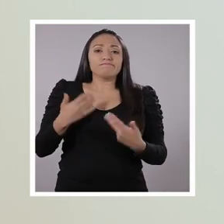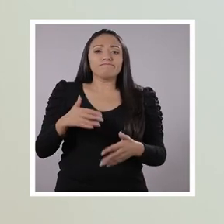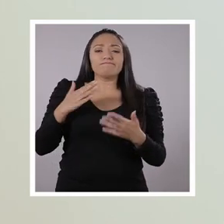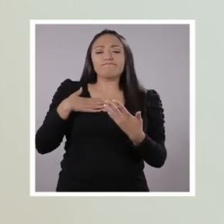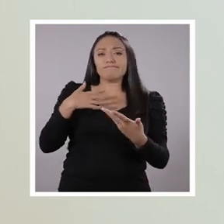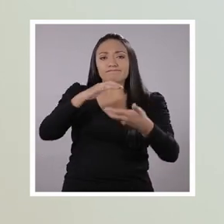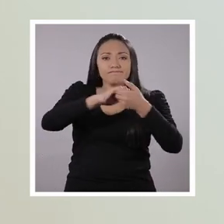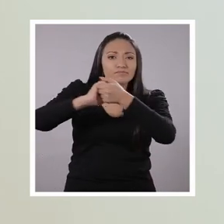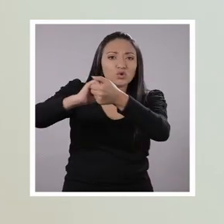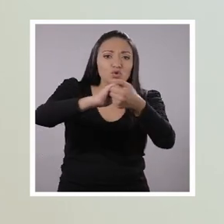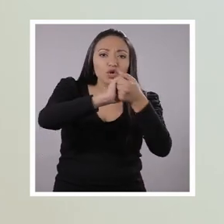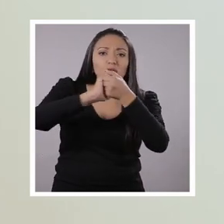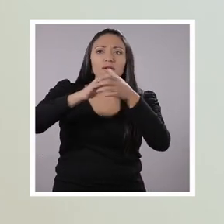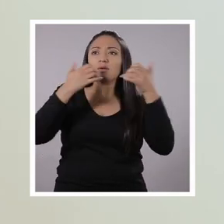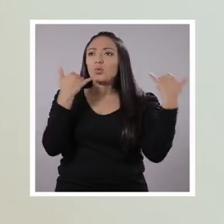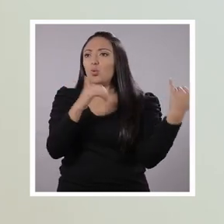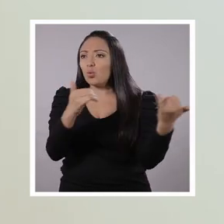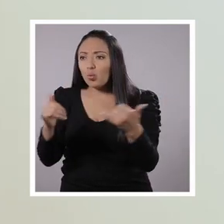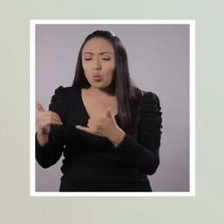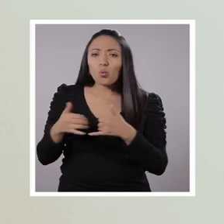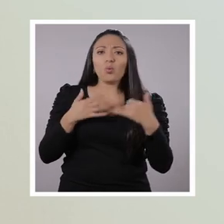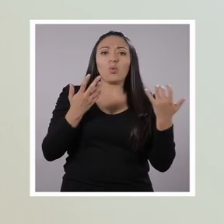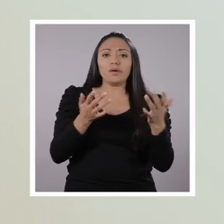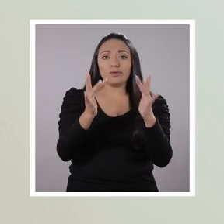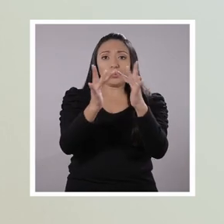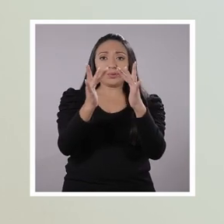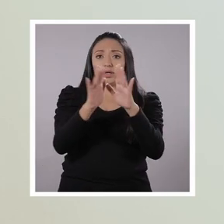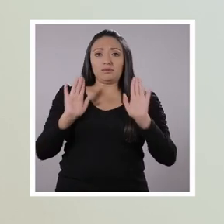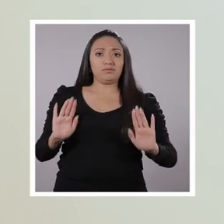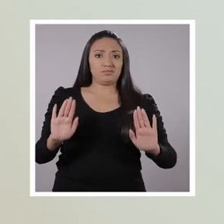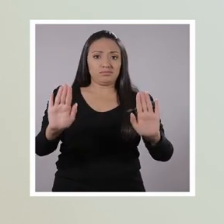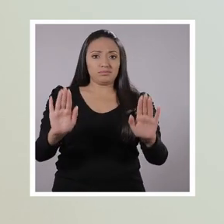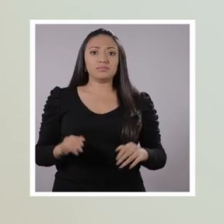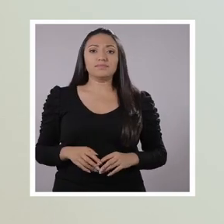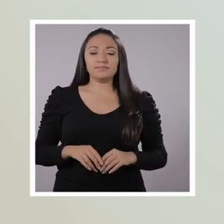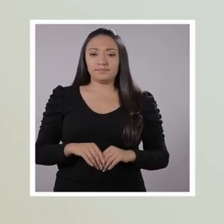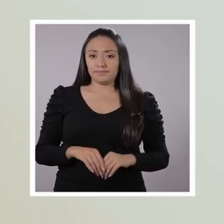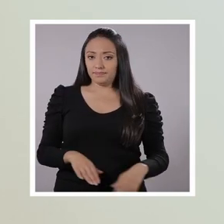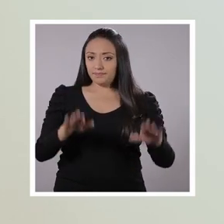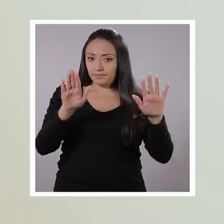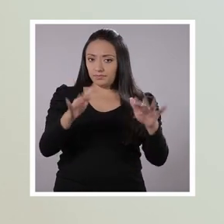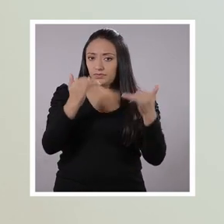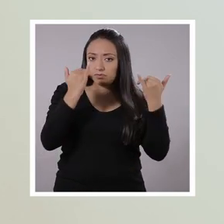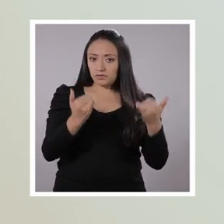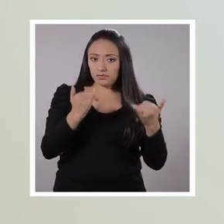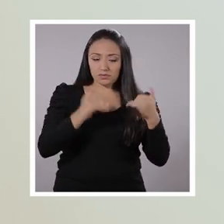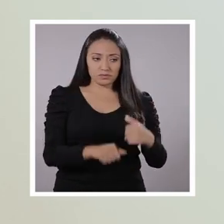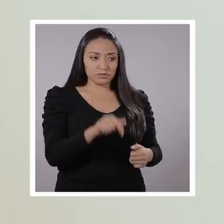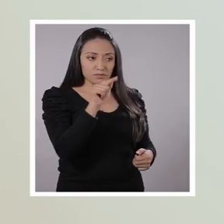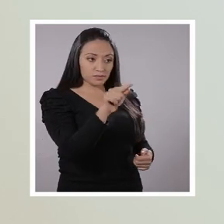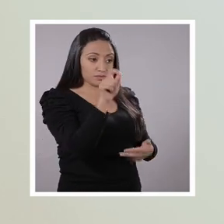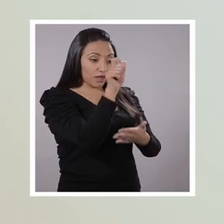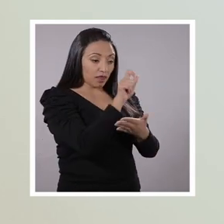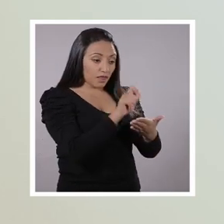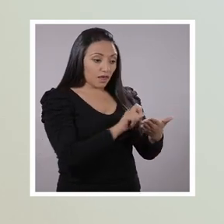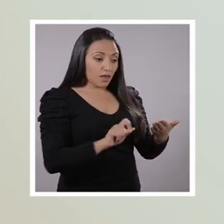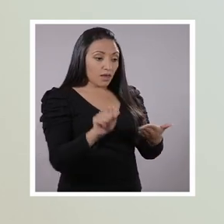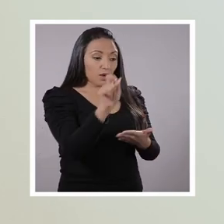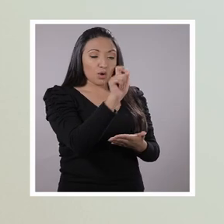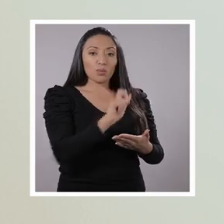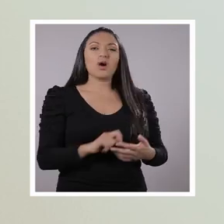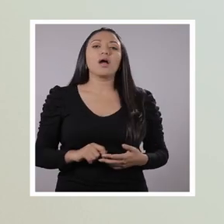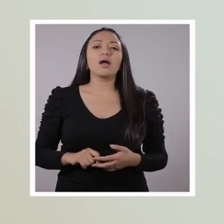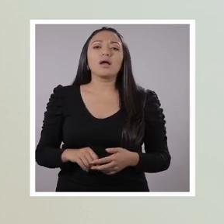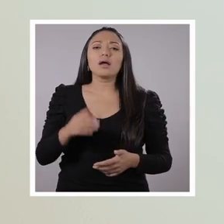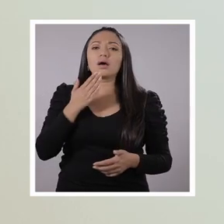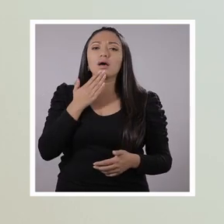ser empáticos, organizar juegos, evitando el contacto físico. Exactamente. Hoy, nuestro talentoso Pancho nos